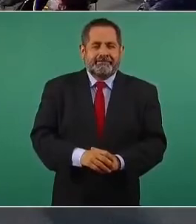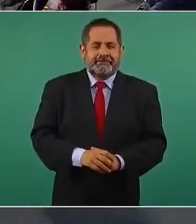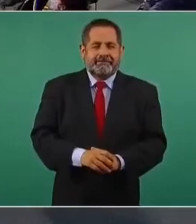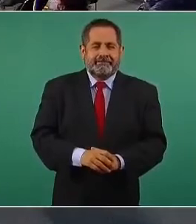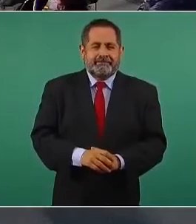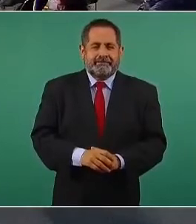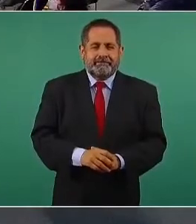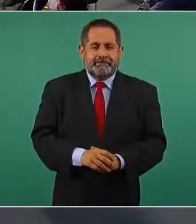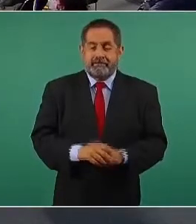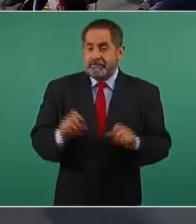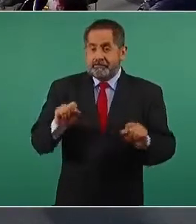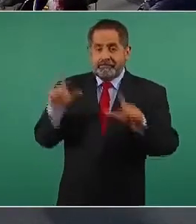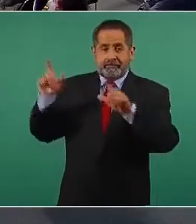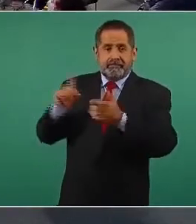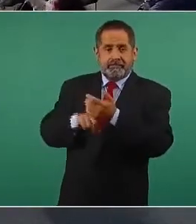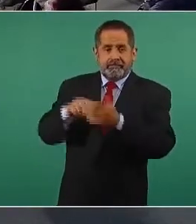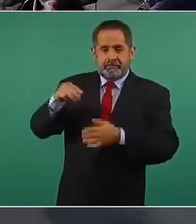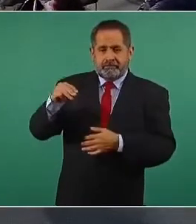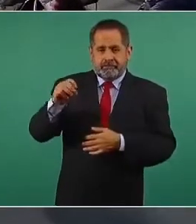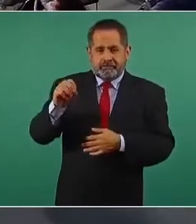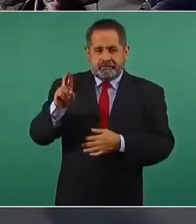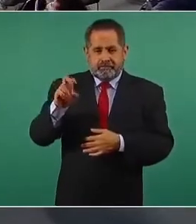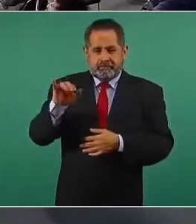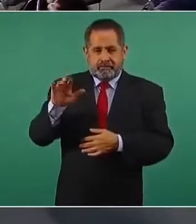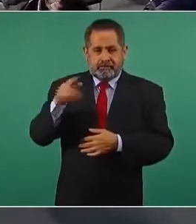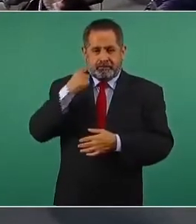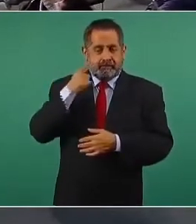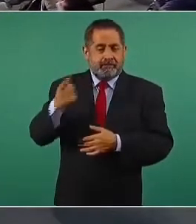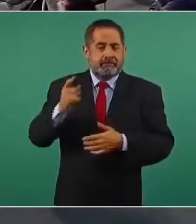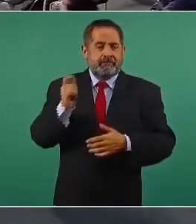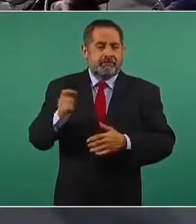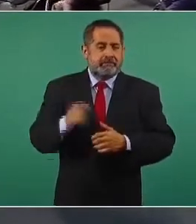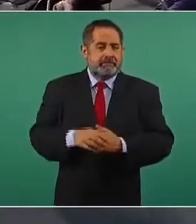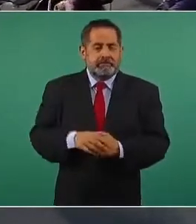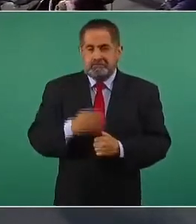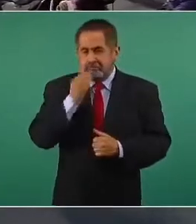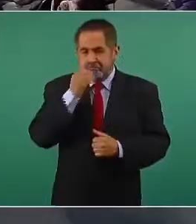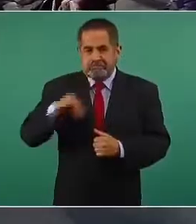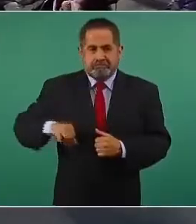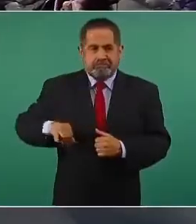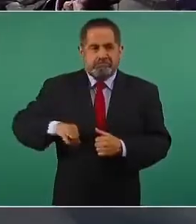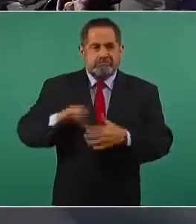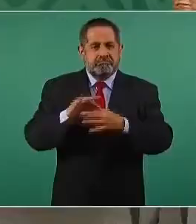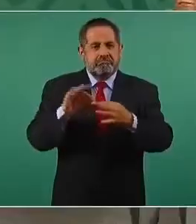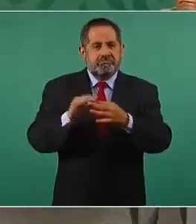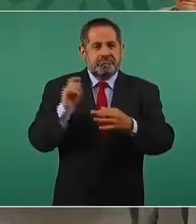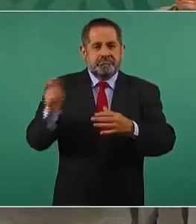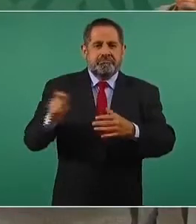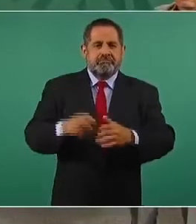Ah, está el de Moreira, a ver, pon. Es que es interesante lo de esto.